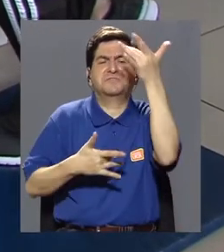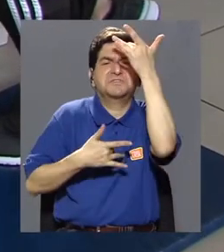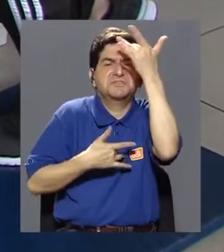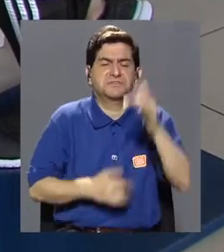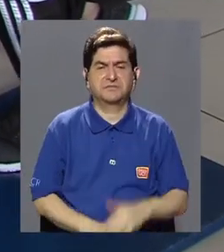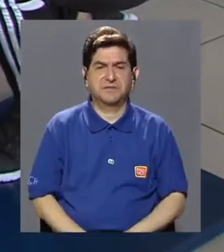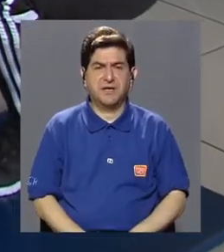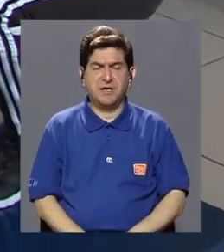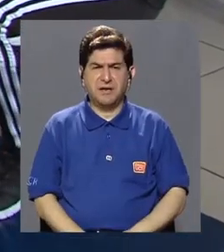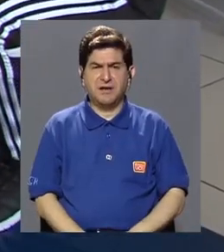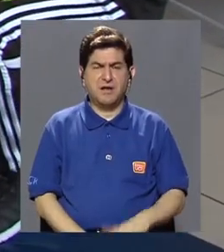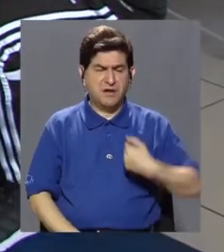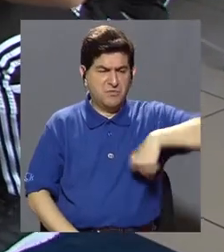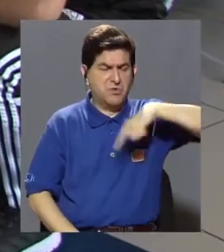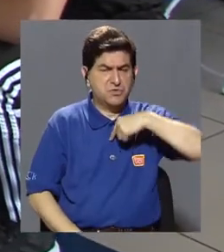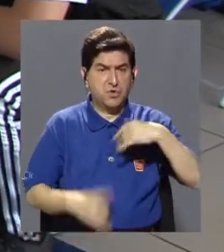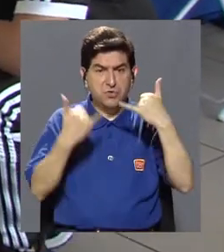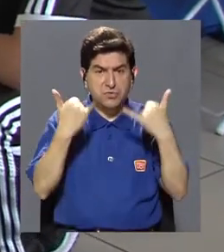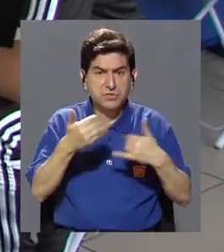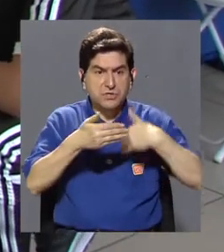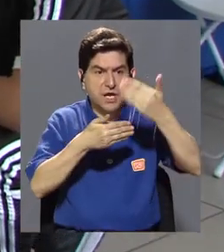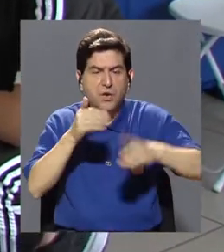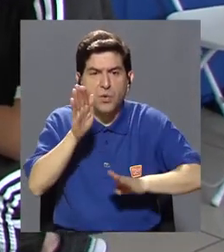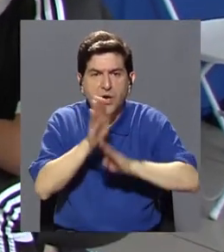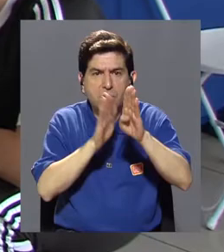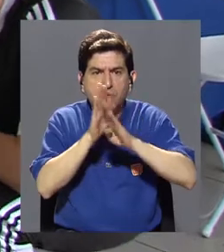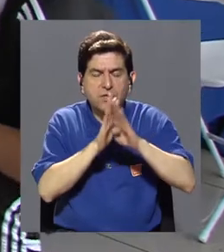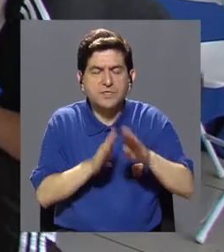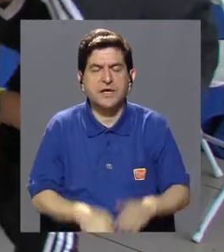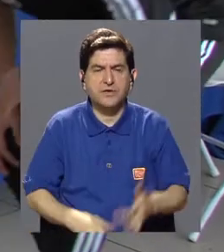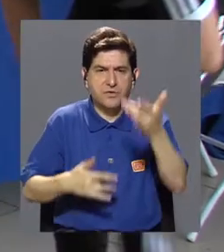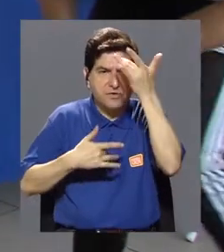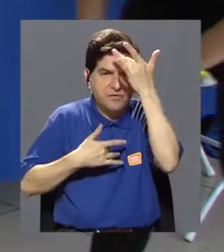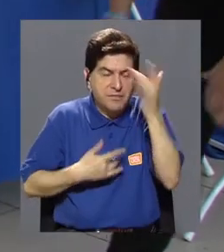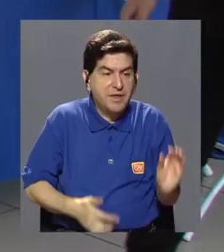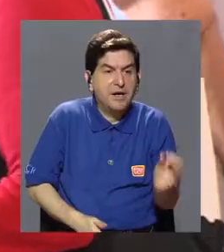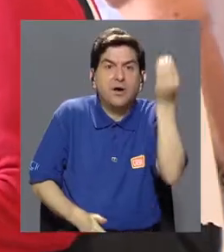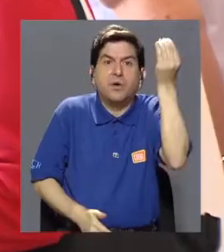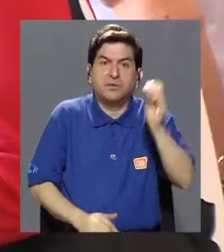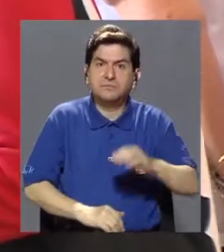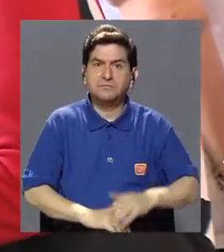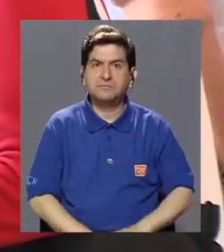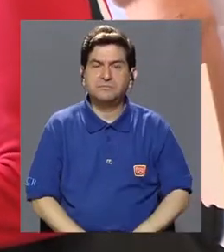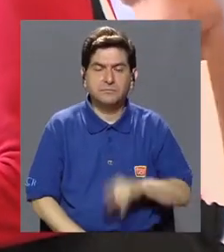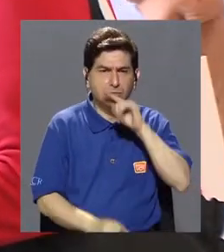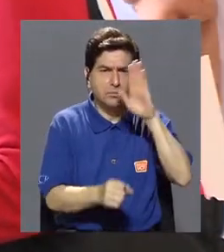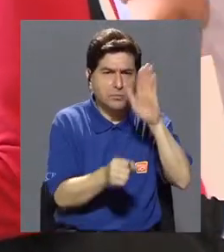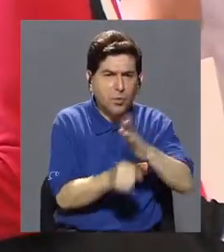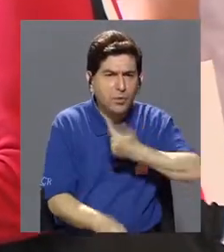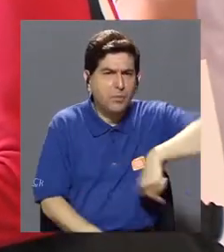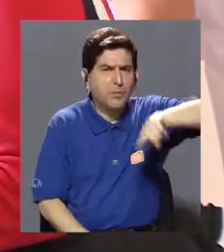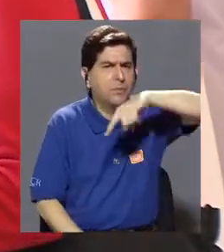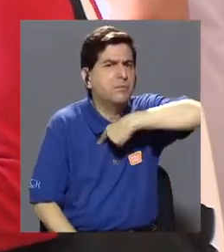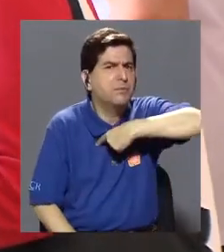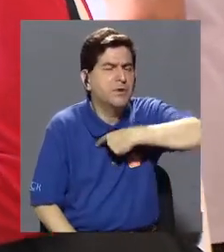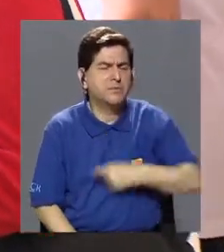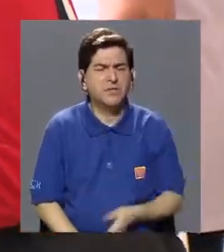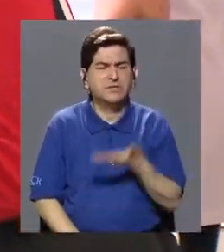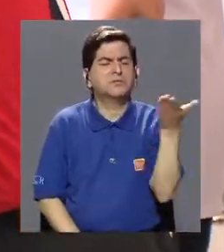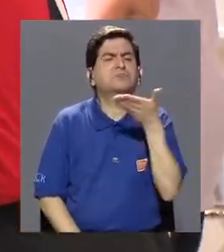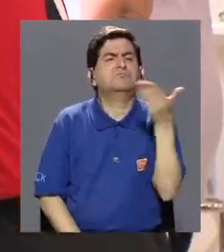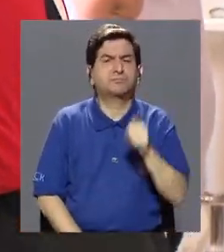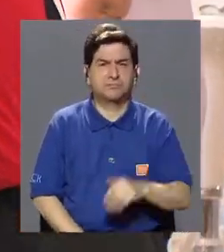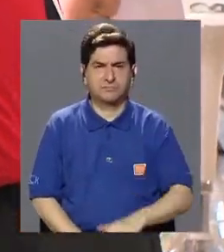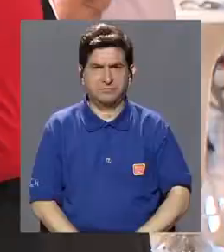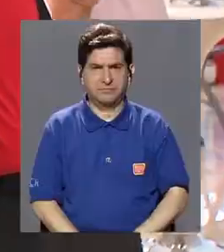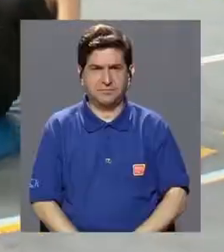enfermedades cuando empezamos a desarrollar esas enfermedades siendo jóvenes. Entonces en ese sentido el compromiso de nosotros va direccionado